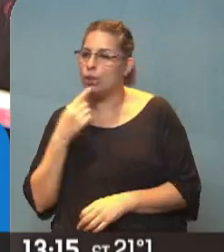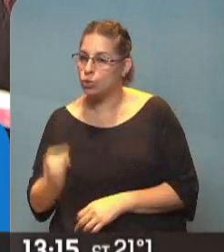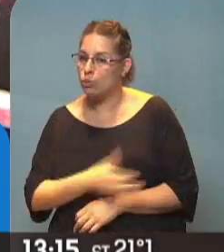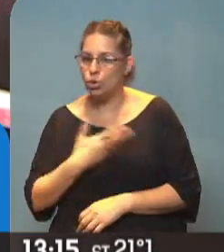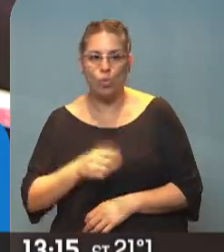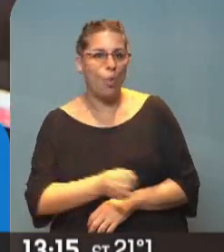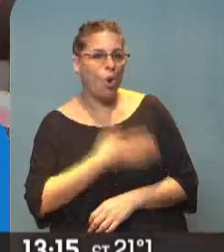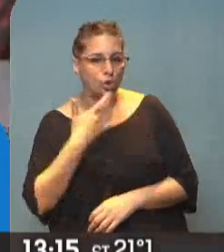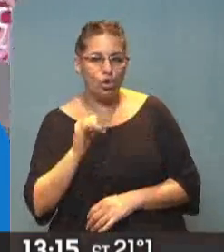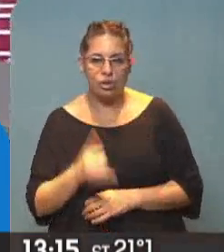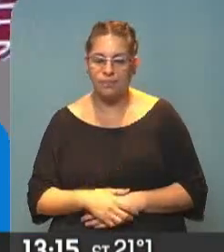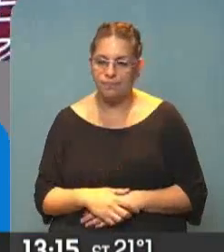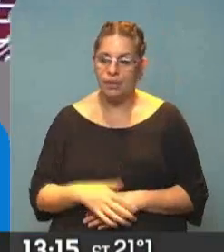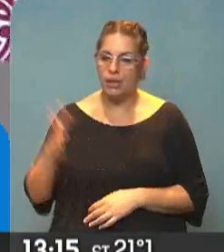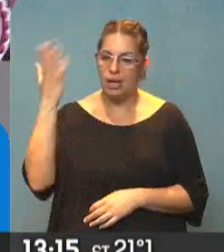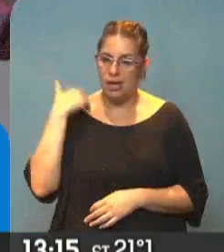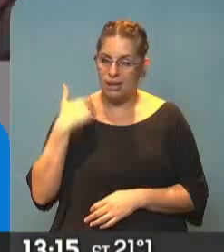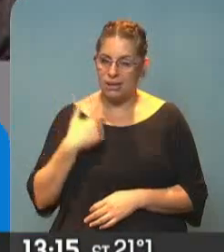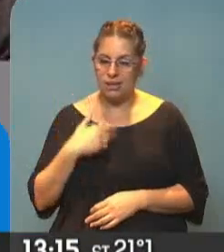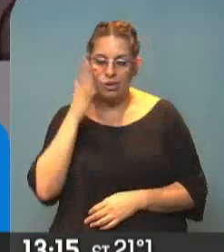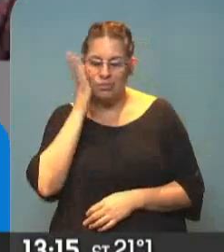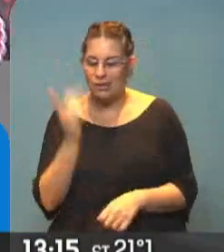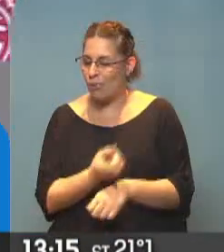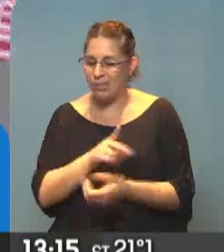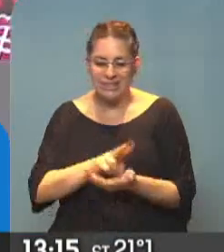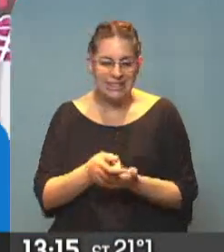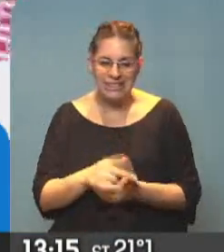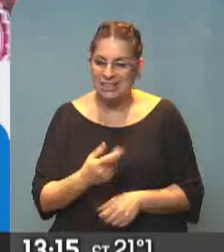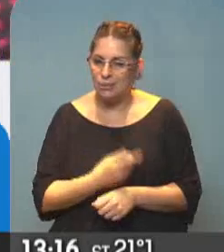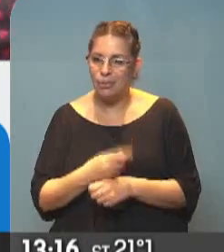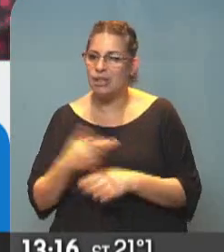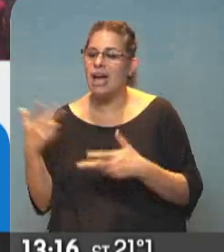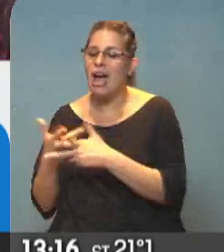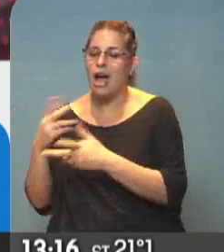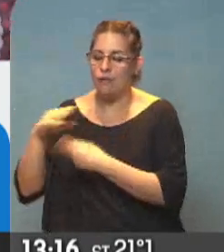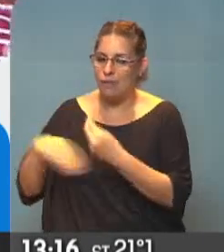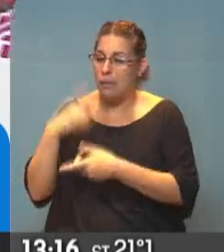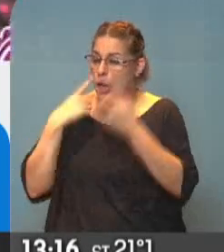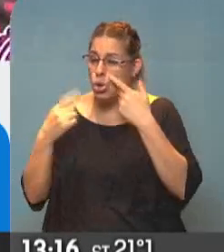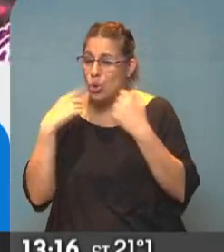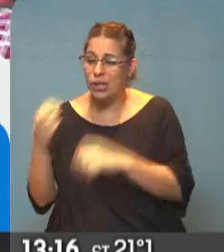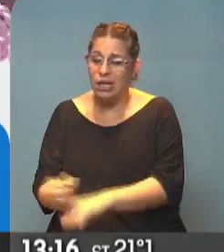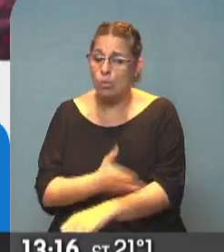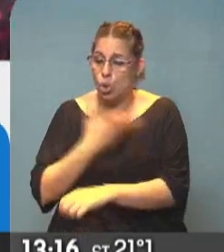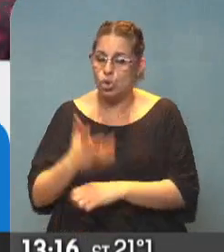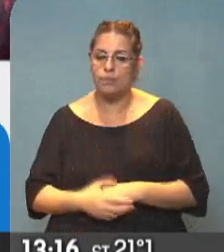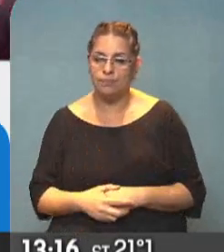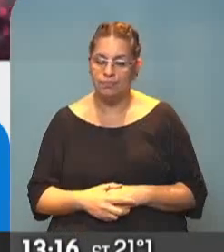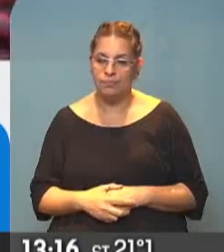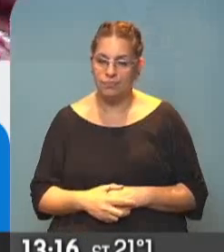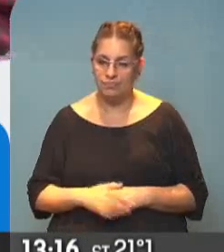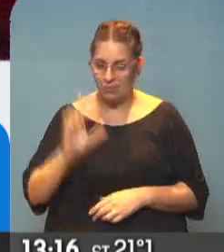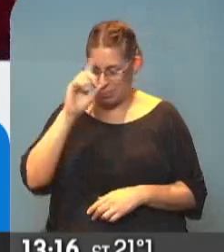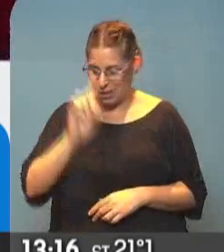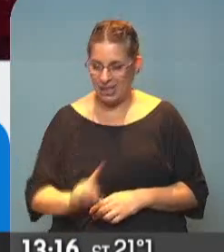Emocionante, emocionante. Y ayer, te juro que no dormí, ayer, hablando con mi familia, llorando, todo emocionado. Una cosa de